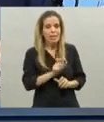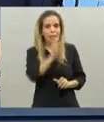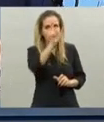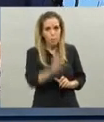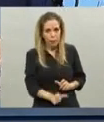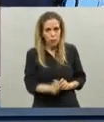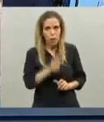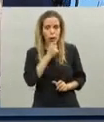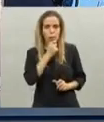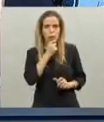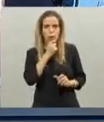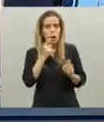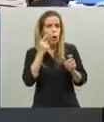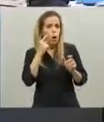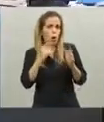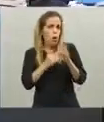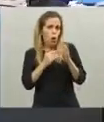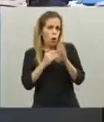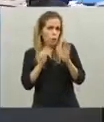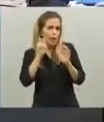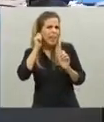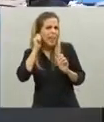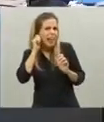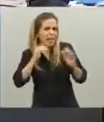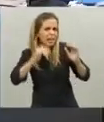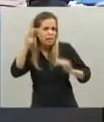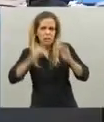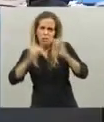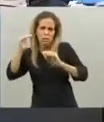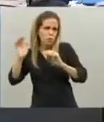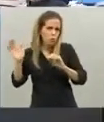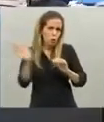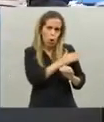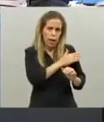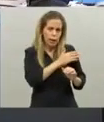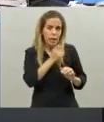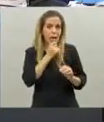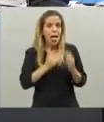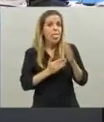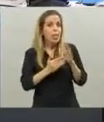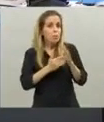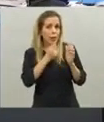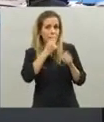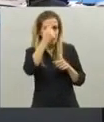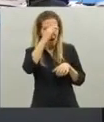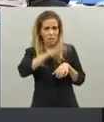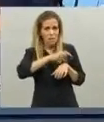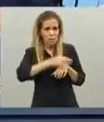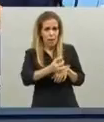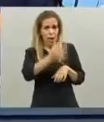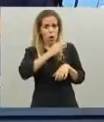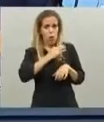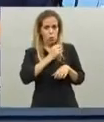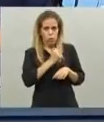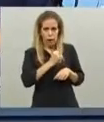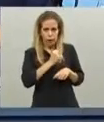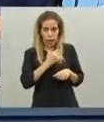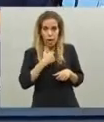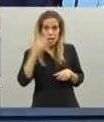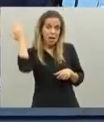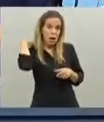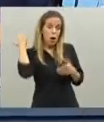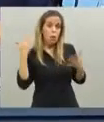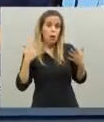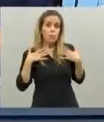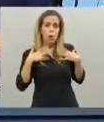si agarra y es por todas las edades porque pasan todas las edades que agarra más fuerte tenés que tener una cama tenés que tener un médico